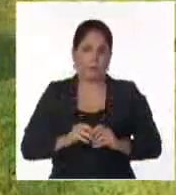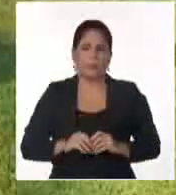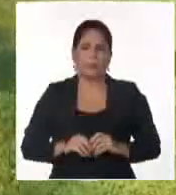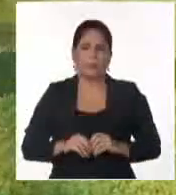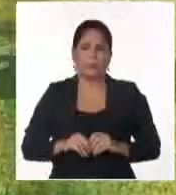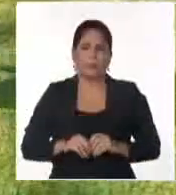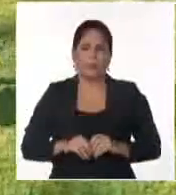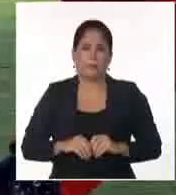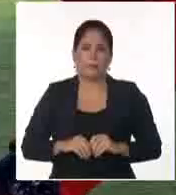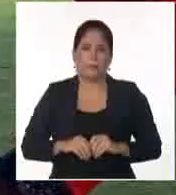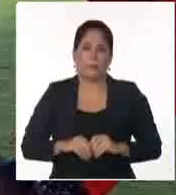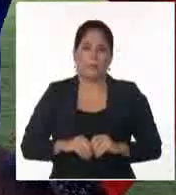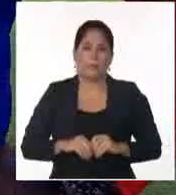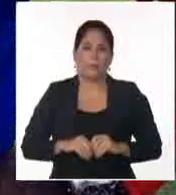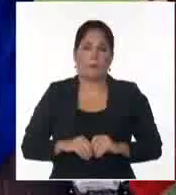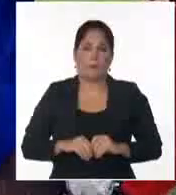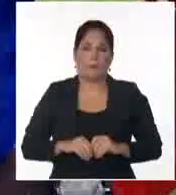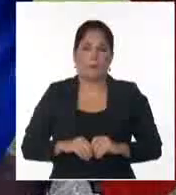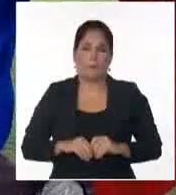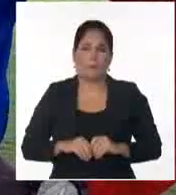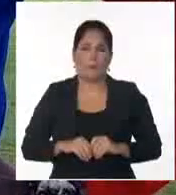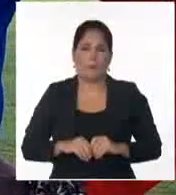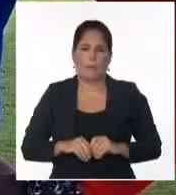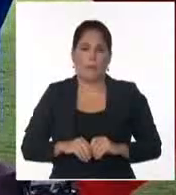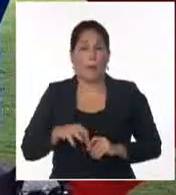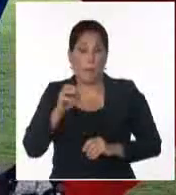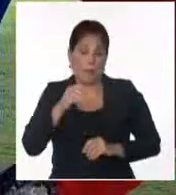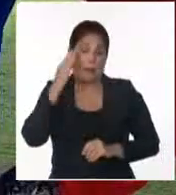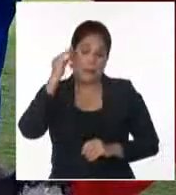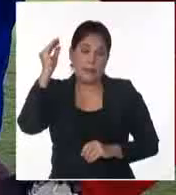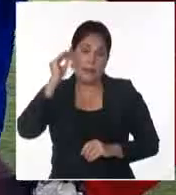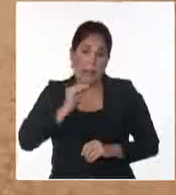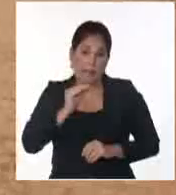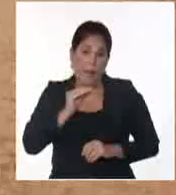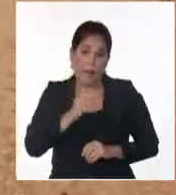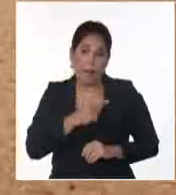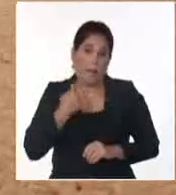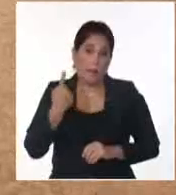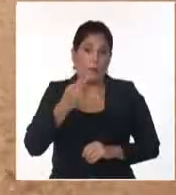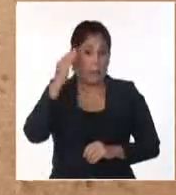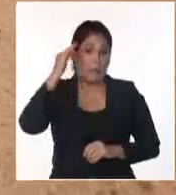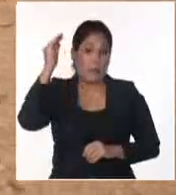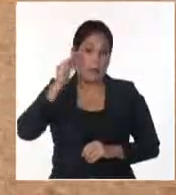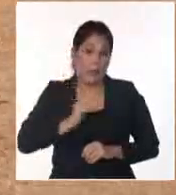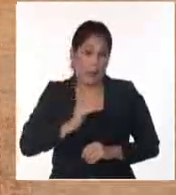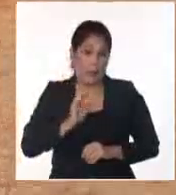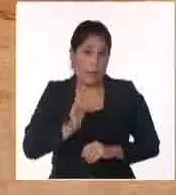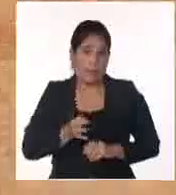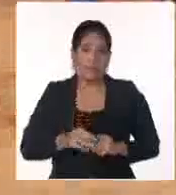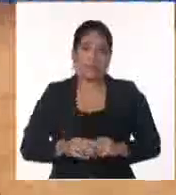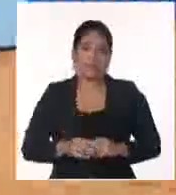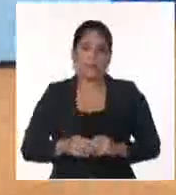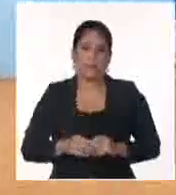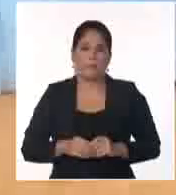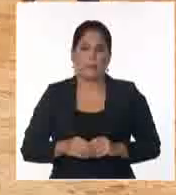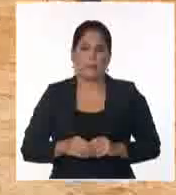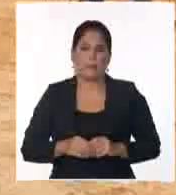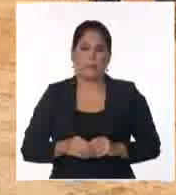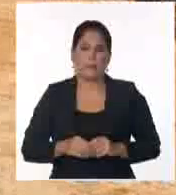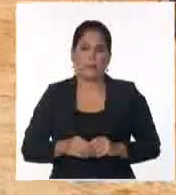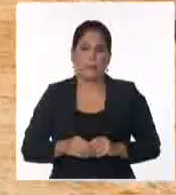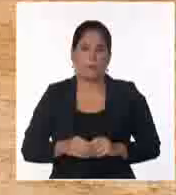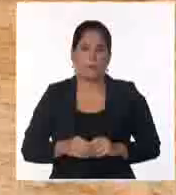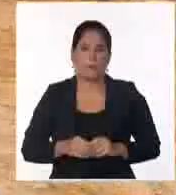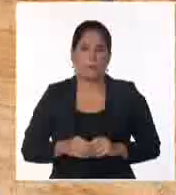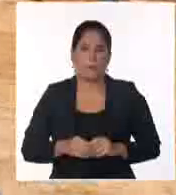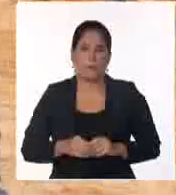avecinan y bueno, ahora sabemos que están en nuestra preselección muchos y